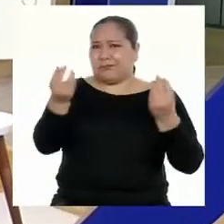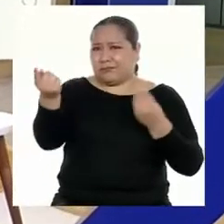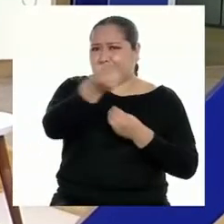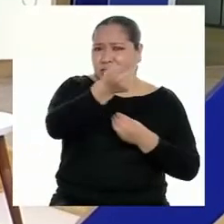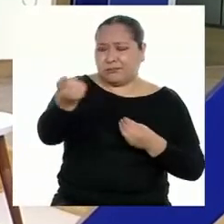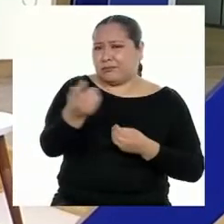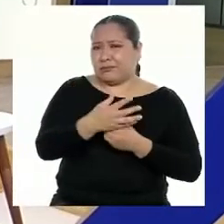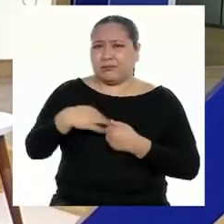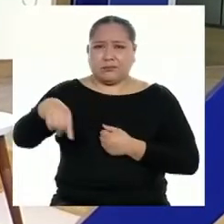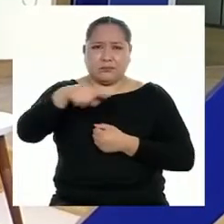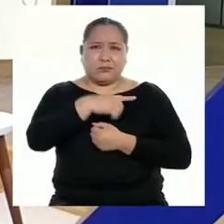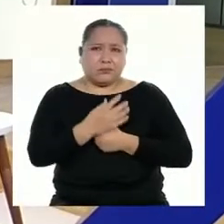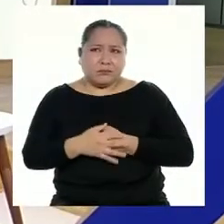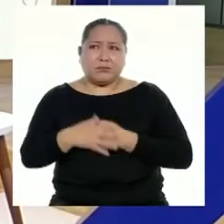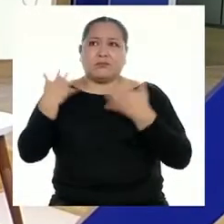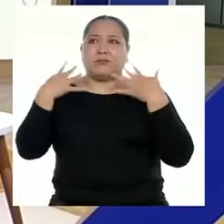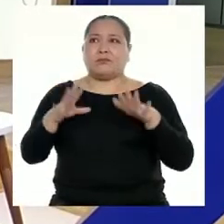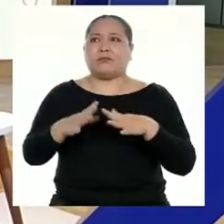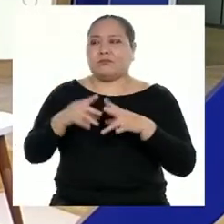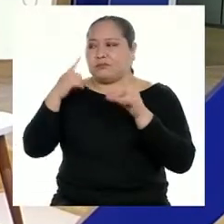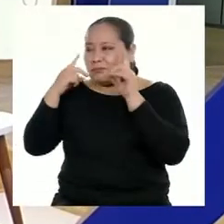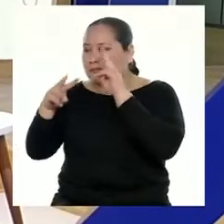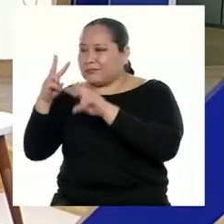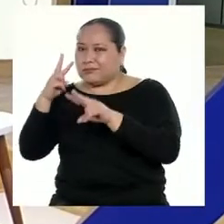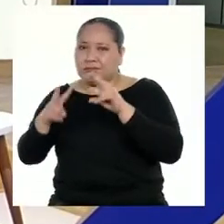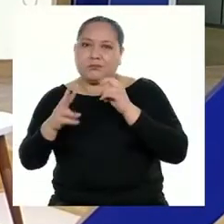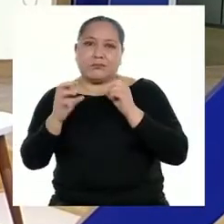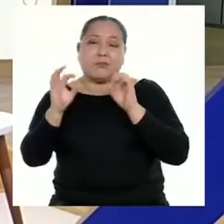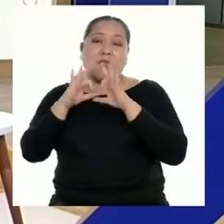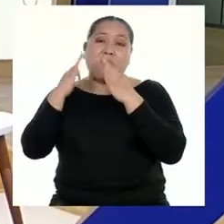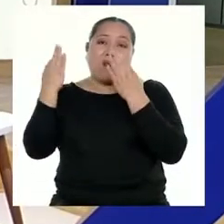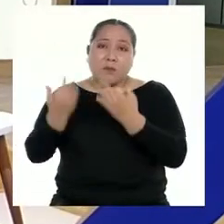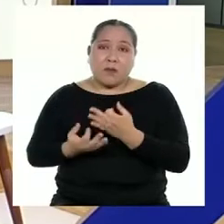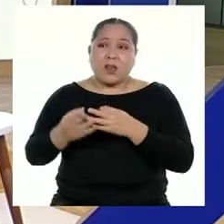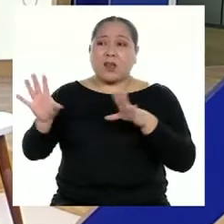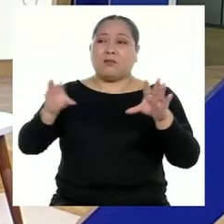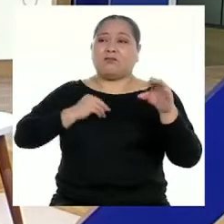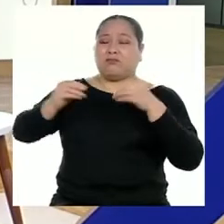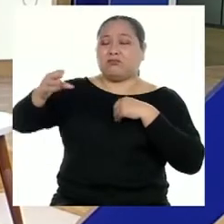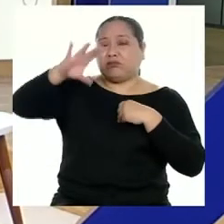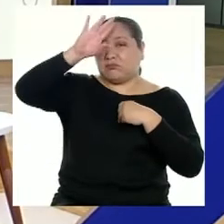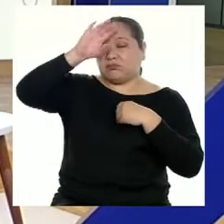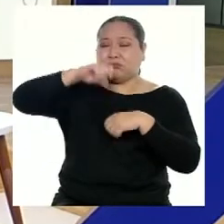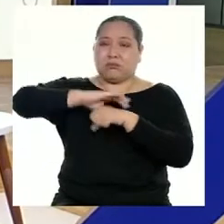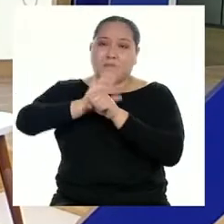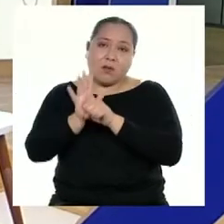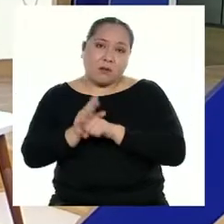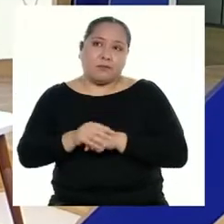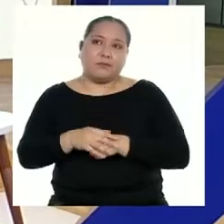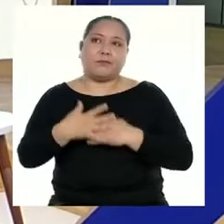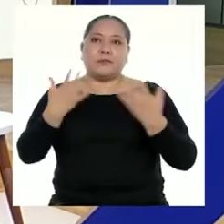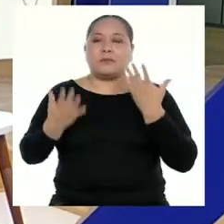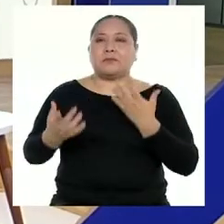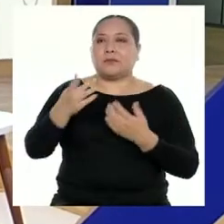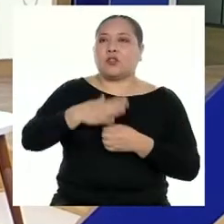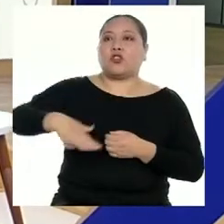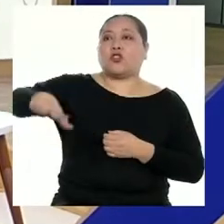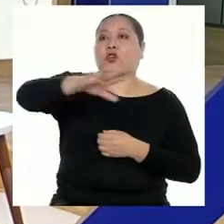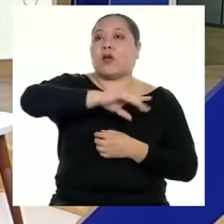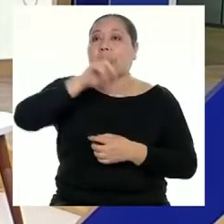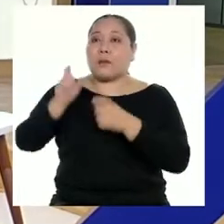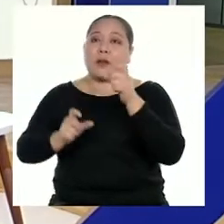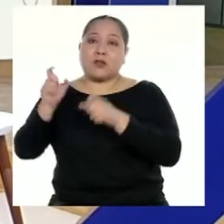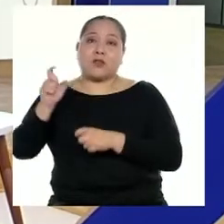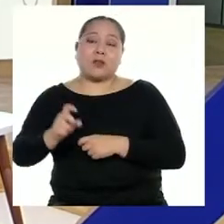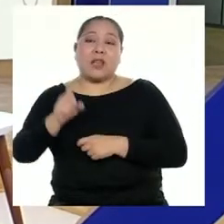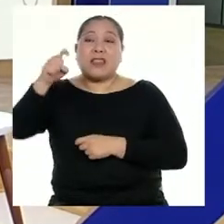nosotras y nosotros hemos lidiado con que algún ser querido se contagie del COVID-19. Si bien no todos los pacientes